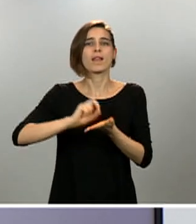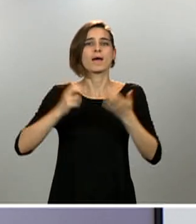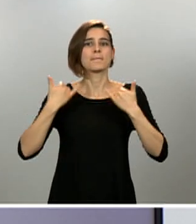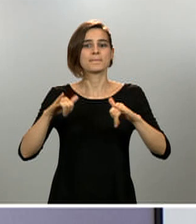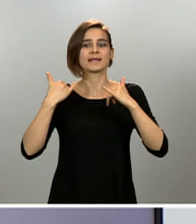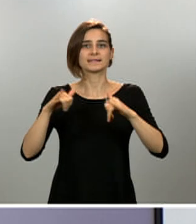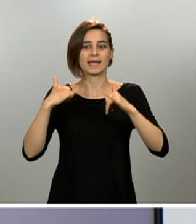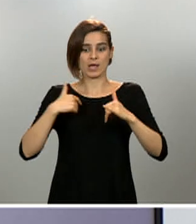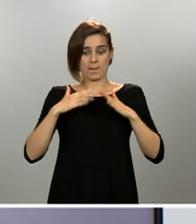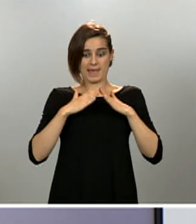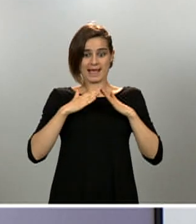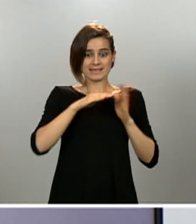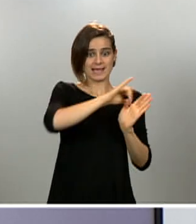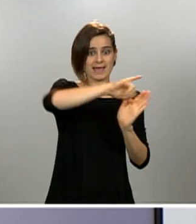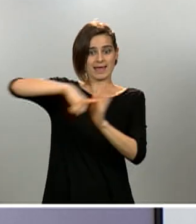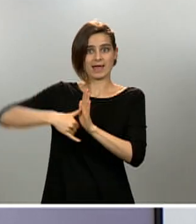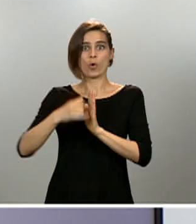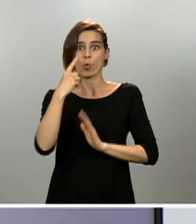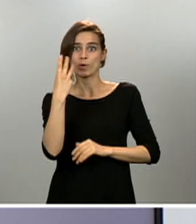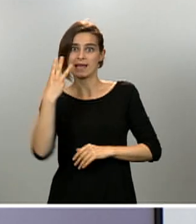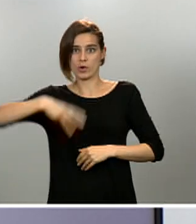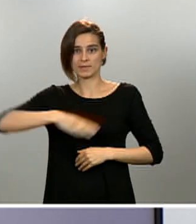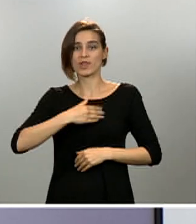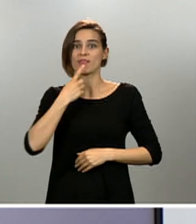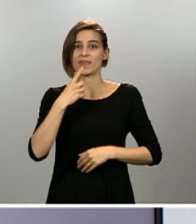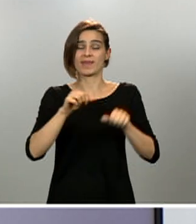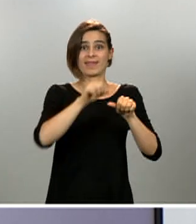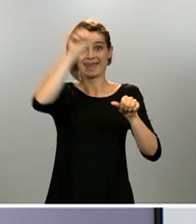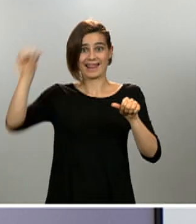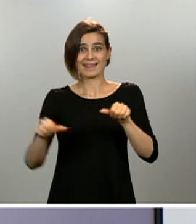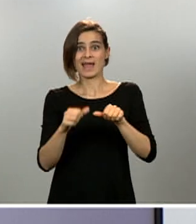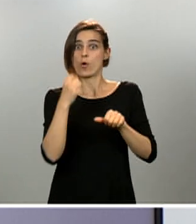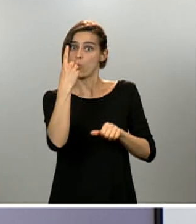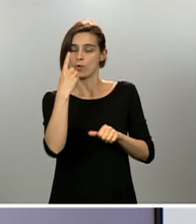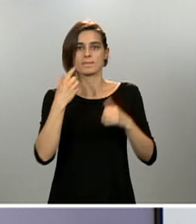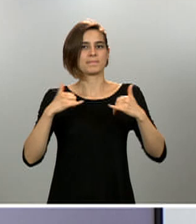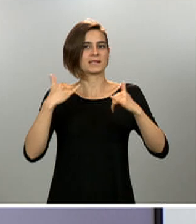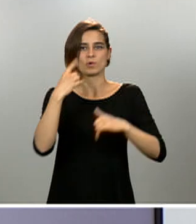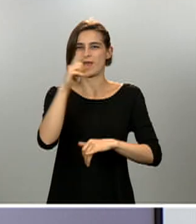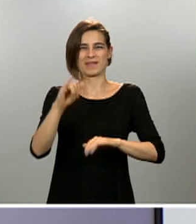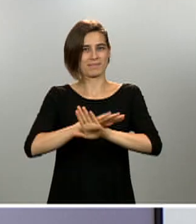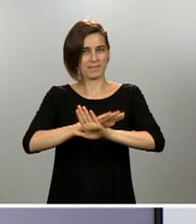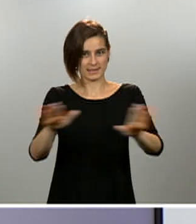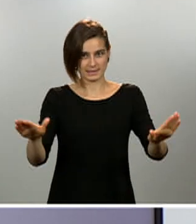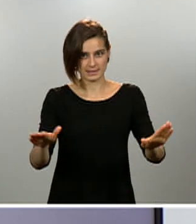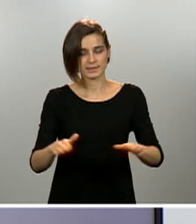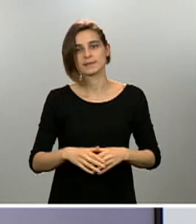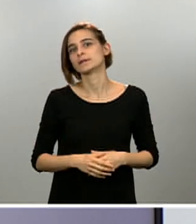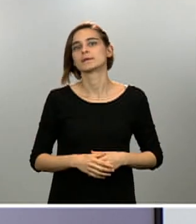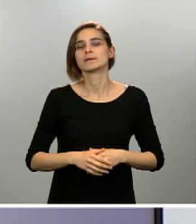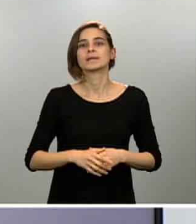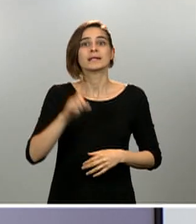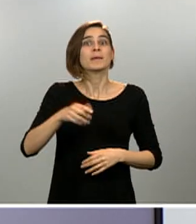municipio, un paseo al día. Se excluyen de estas actividades, esto es muy importante resaltarlo, aquellas personas con